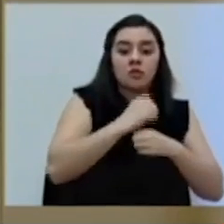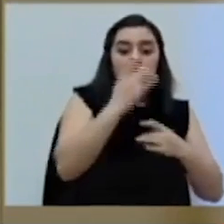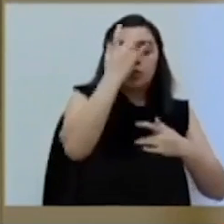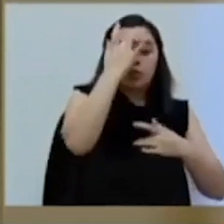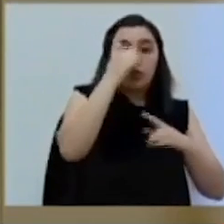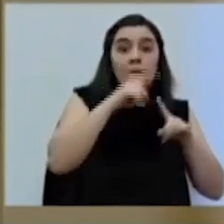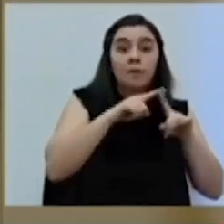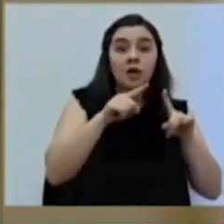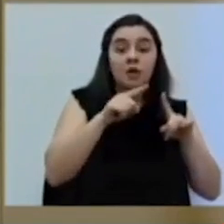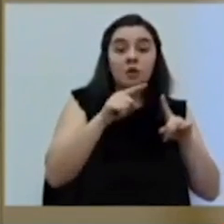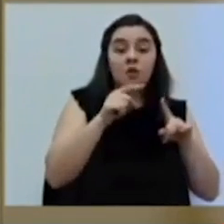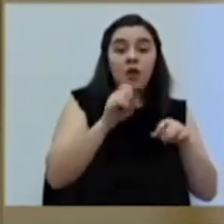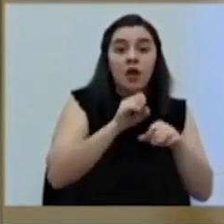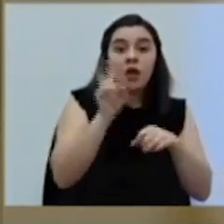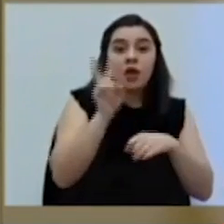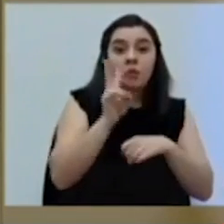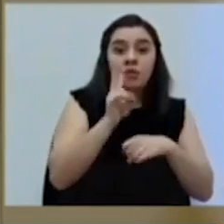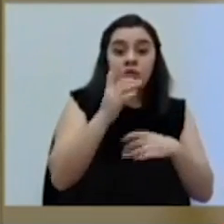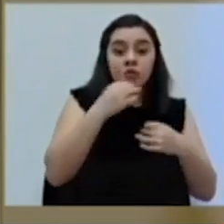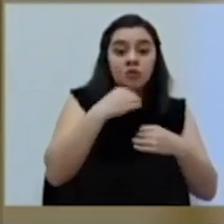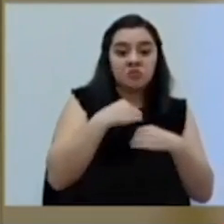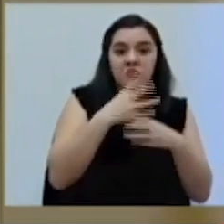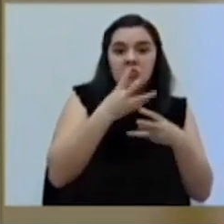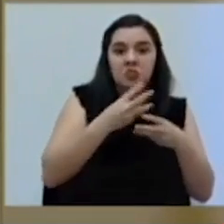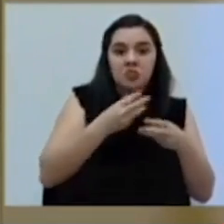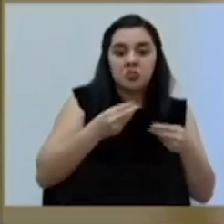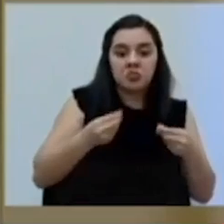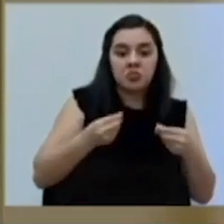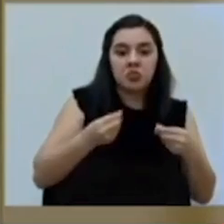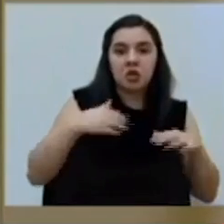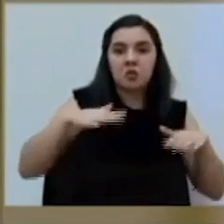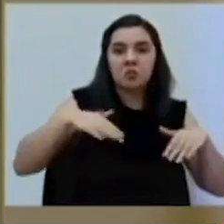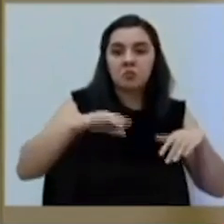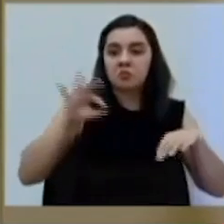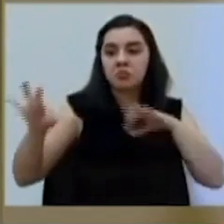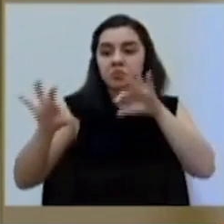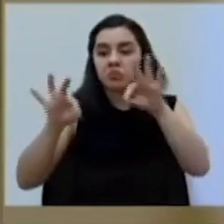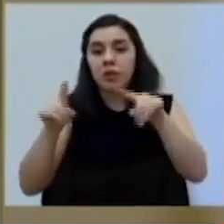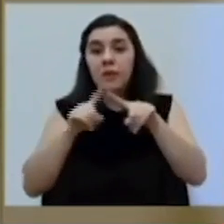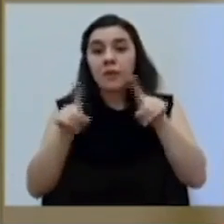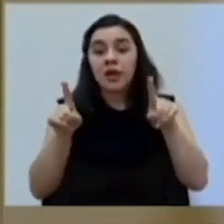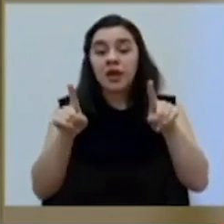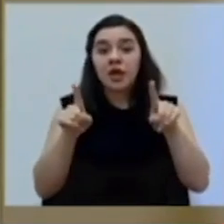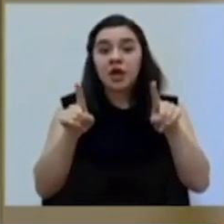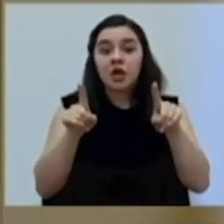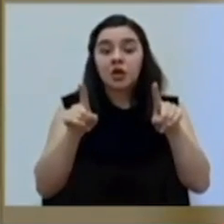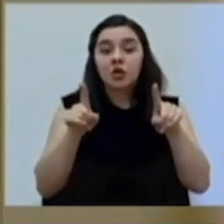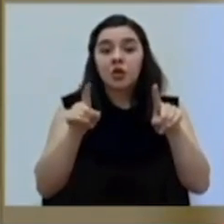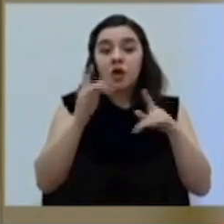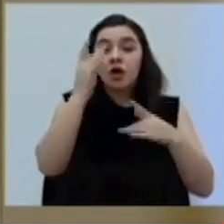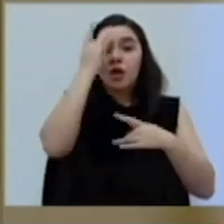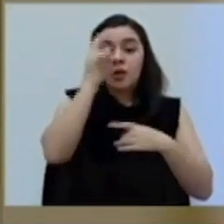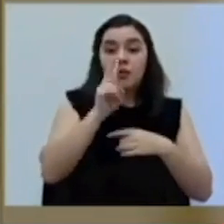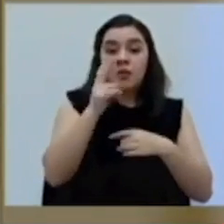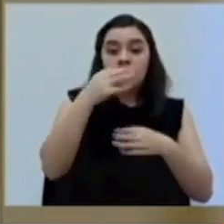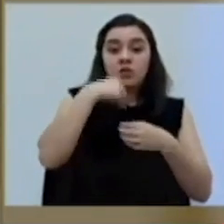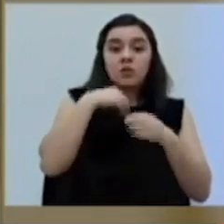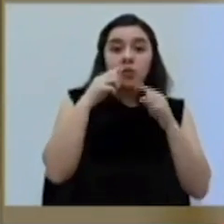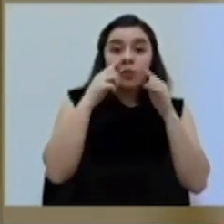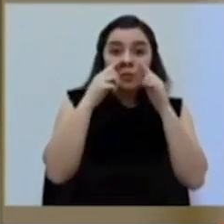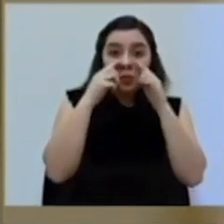dejó de reproducirse, dejaron de infectar a otras personas, pero los restos de ese virus que quedaron en las secreciones o en las células respiratorias